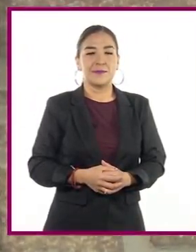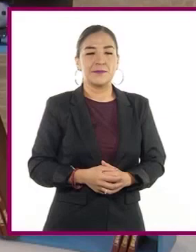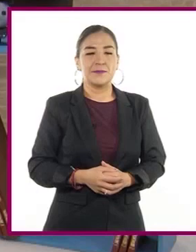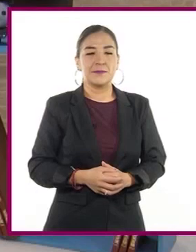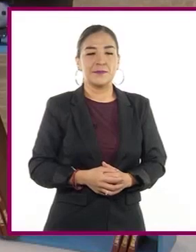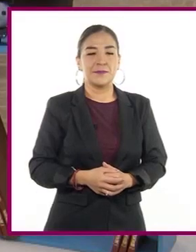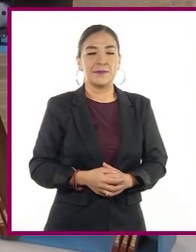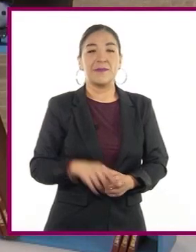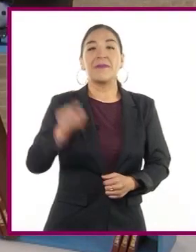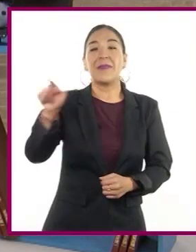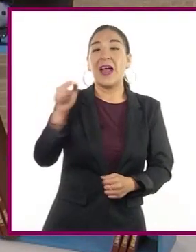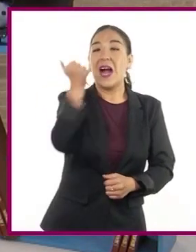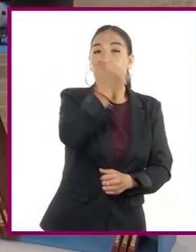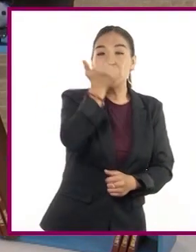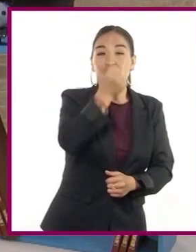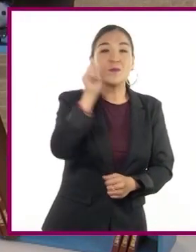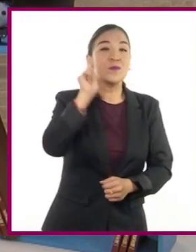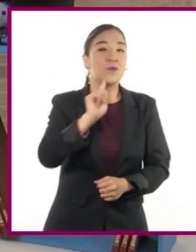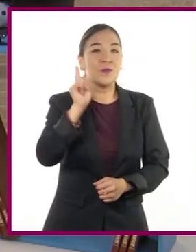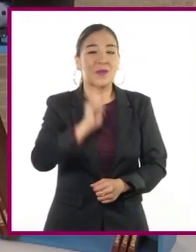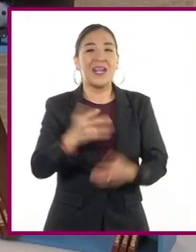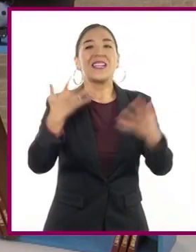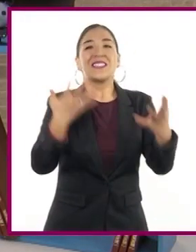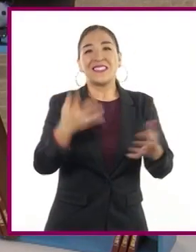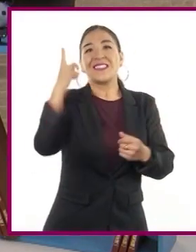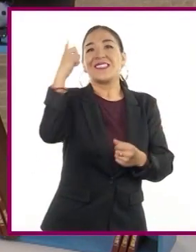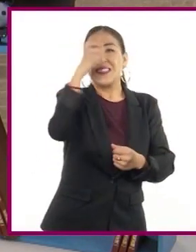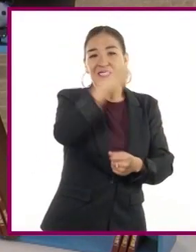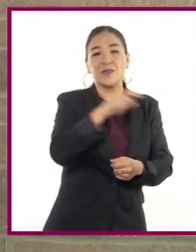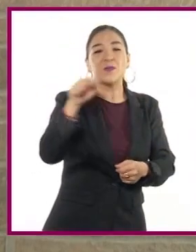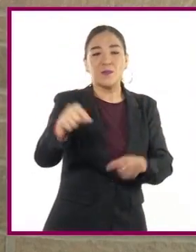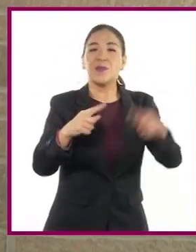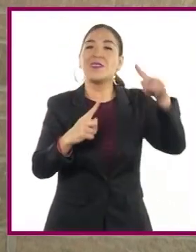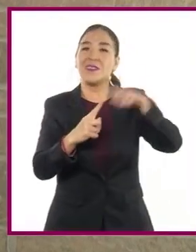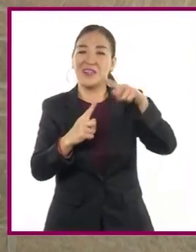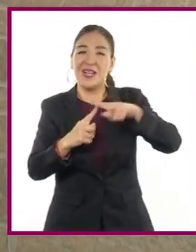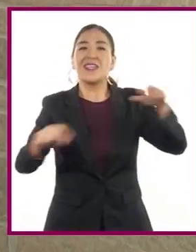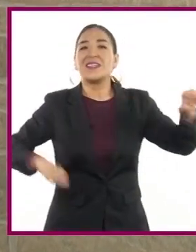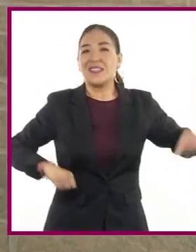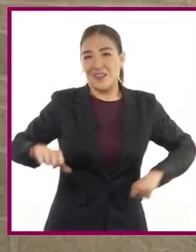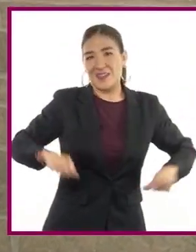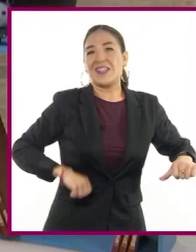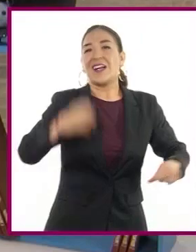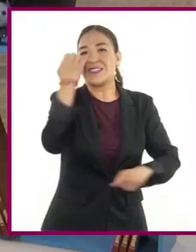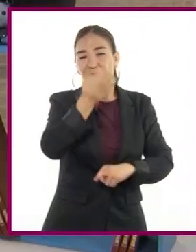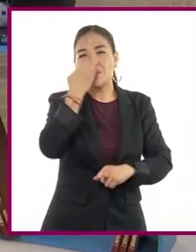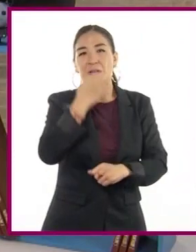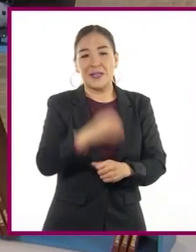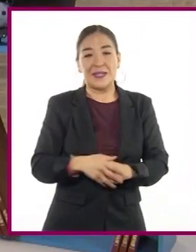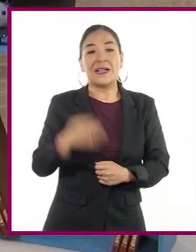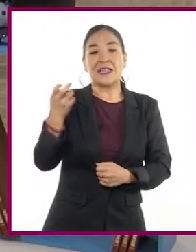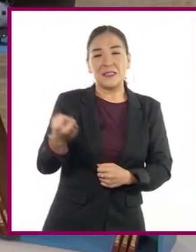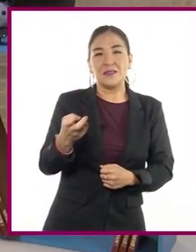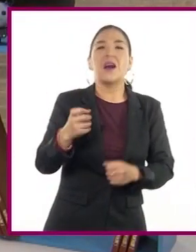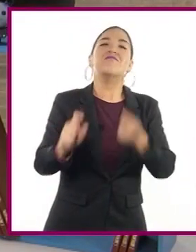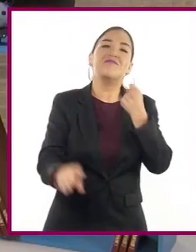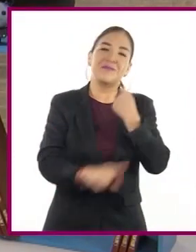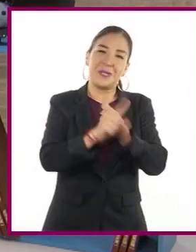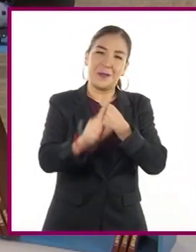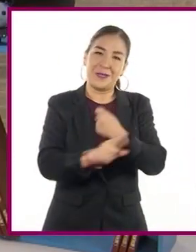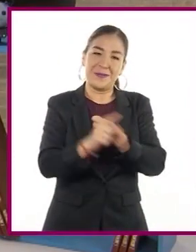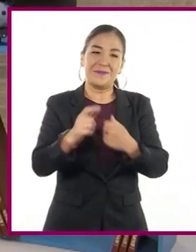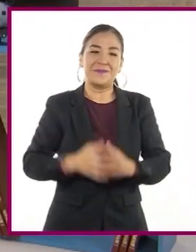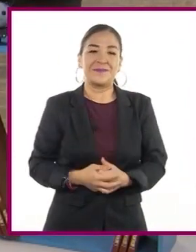A la alumna se le complicará dar seguimiento a sus actividades escolares. Esto es el problema.